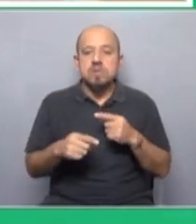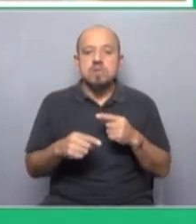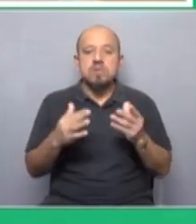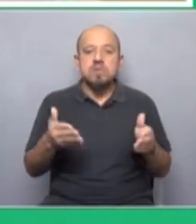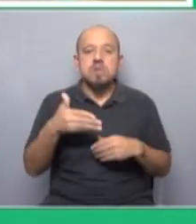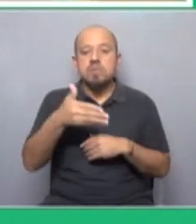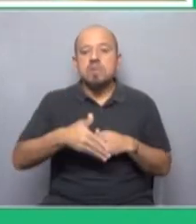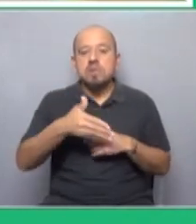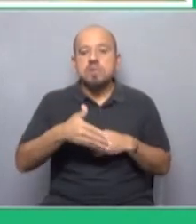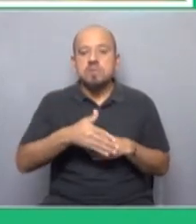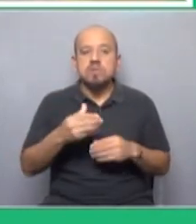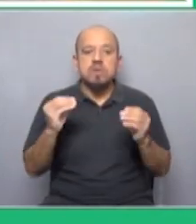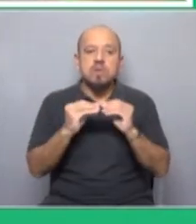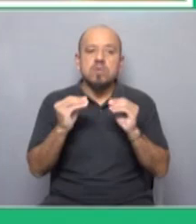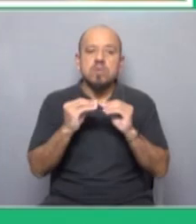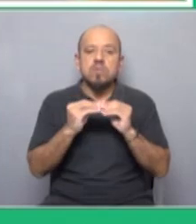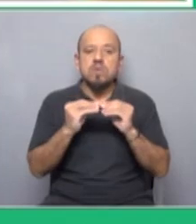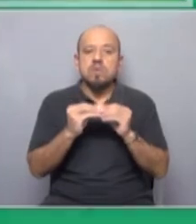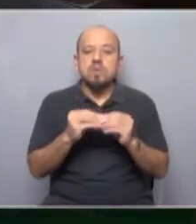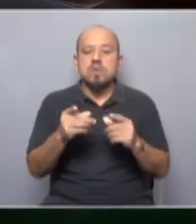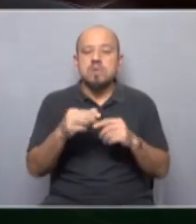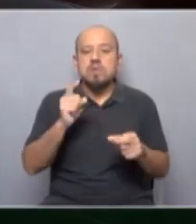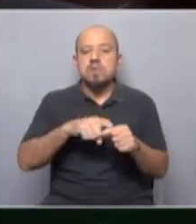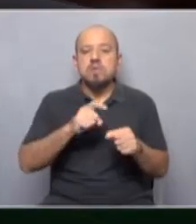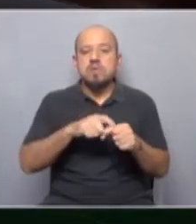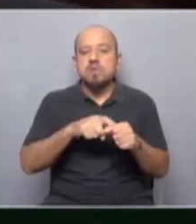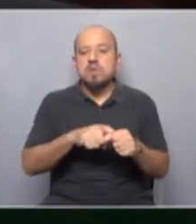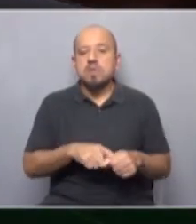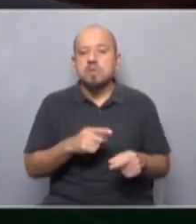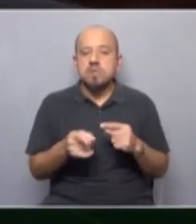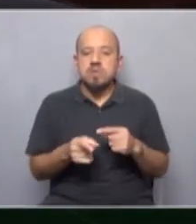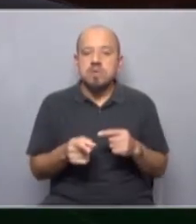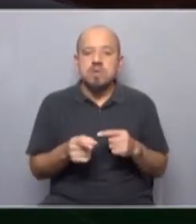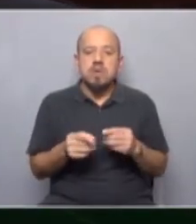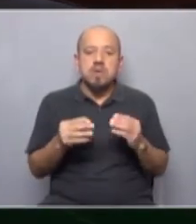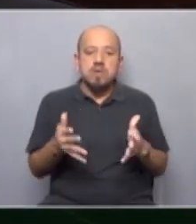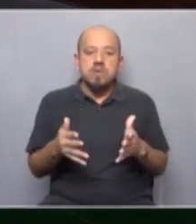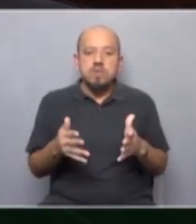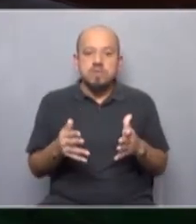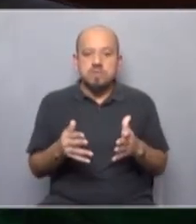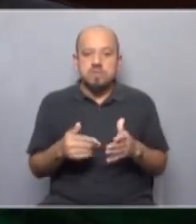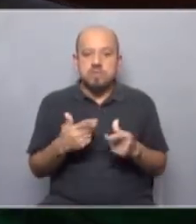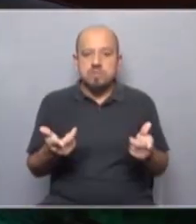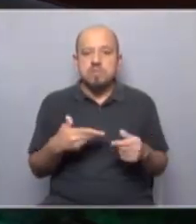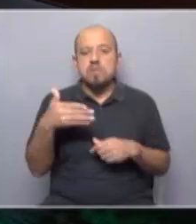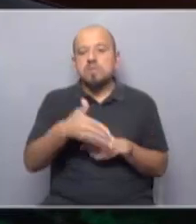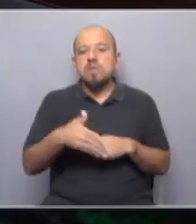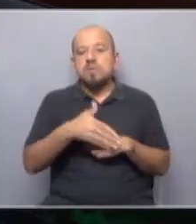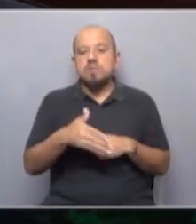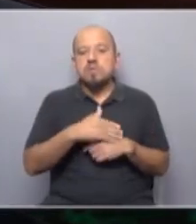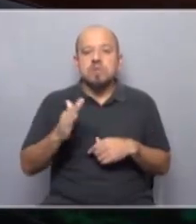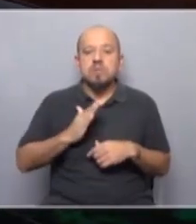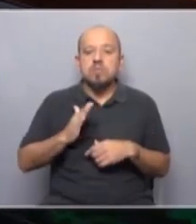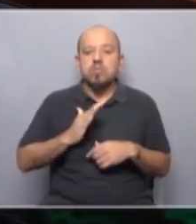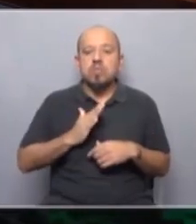participación de las compañeras en el movimiento sindical sabiendo que esto significa o sea la participación y el aumento de mujeres